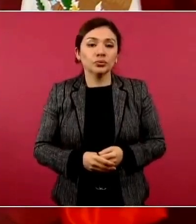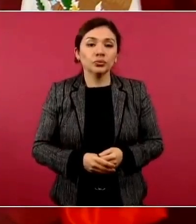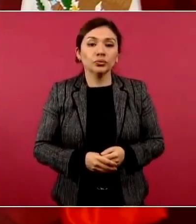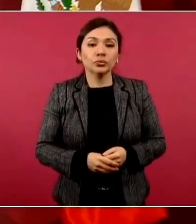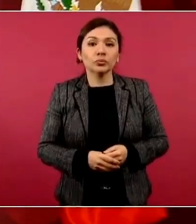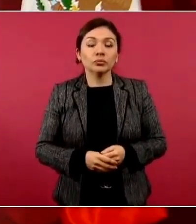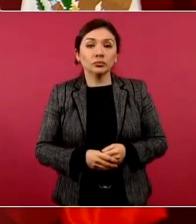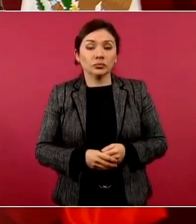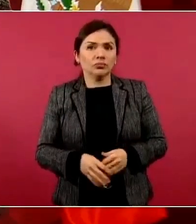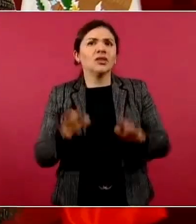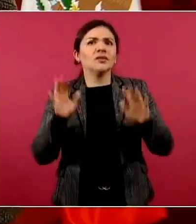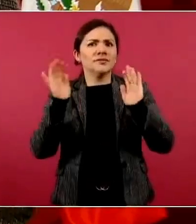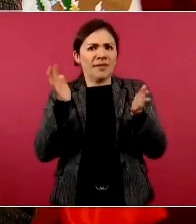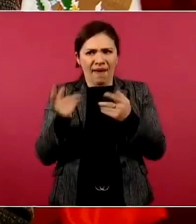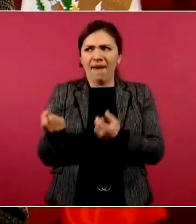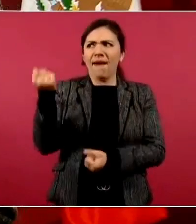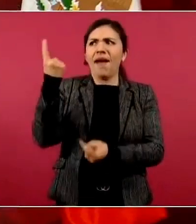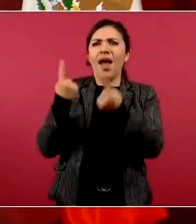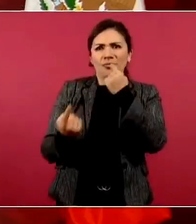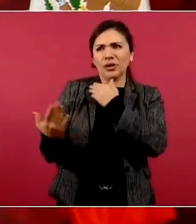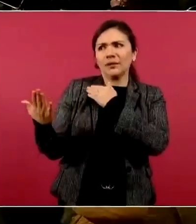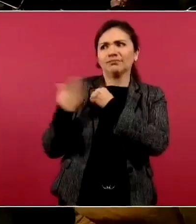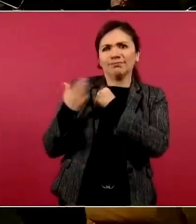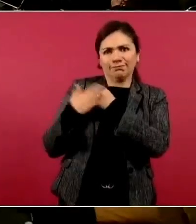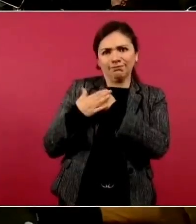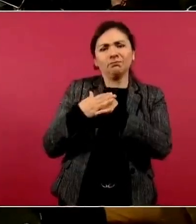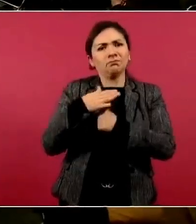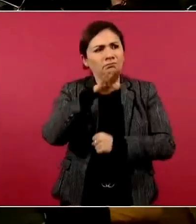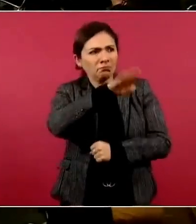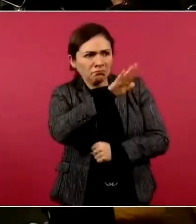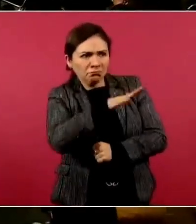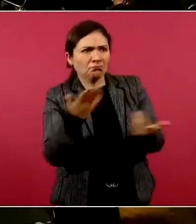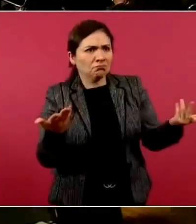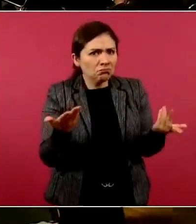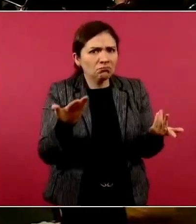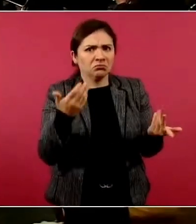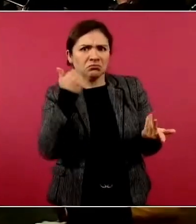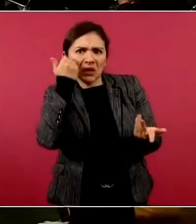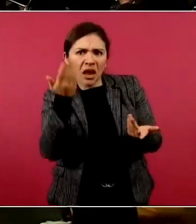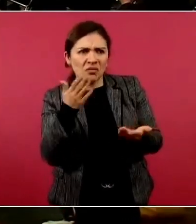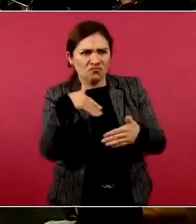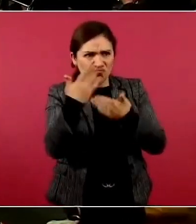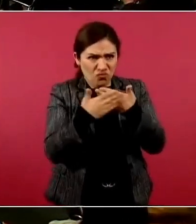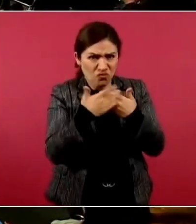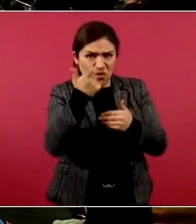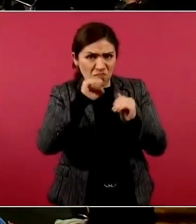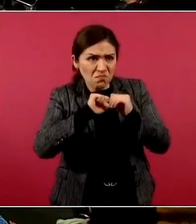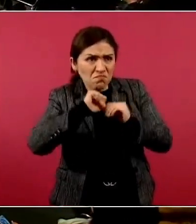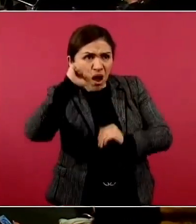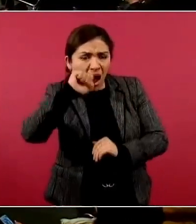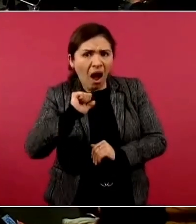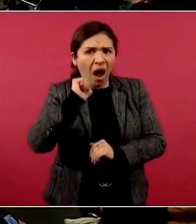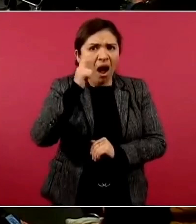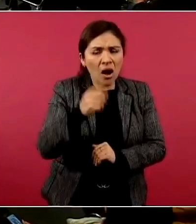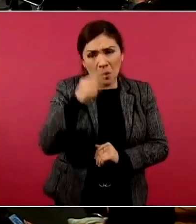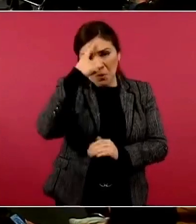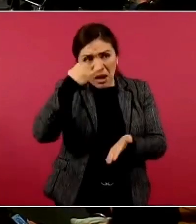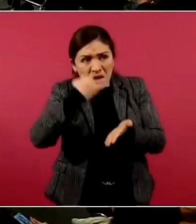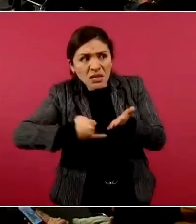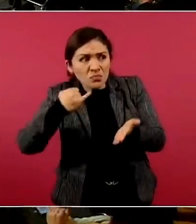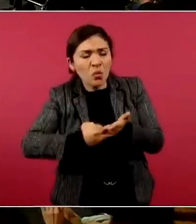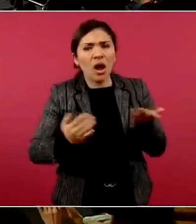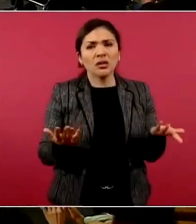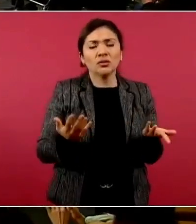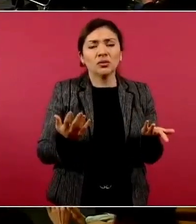Me han venido a plantear que si no va a haber aumentos en los impuestos.